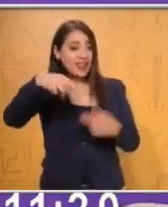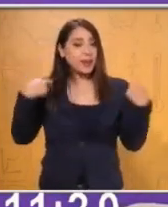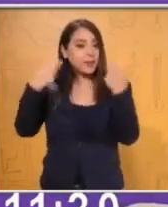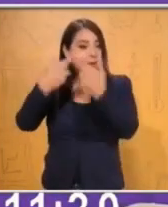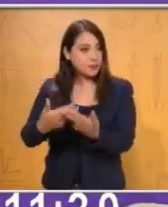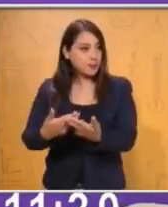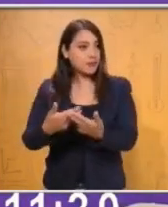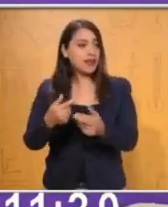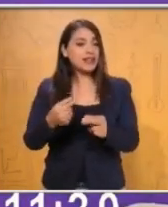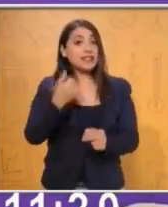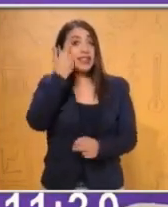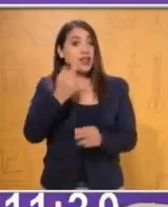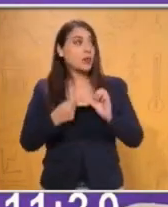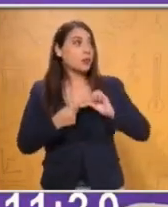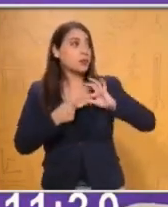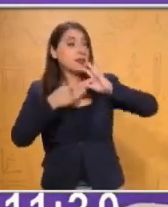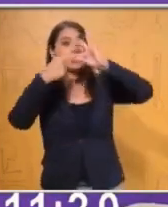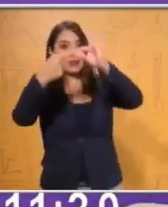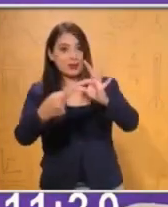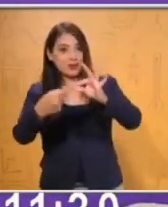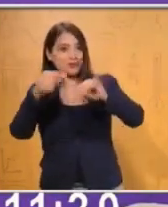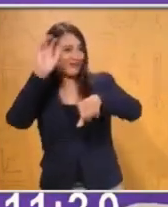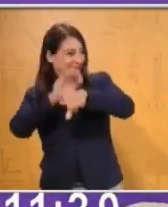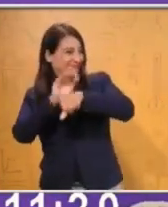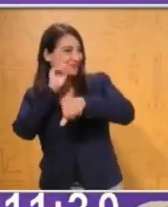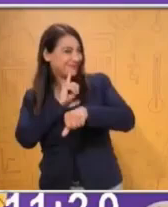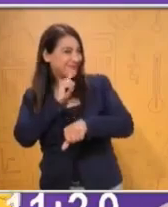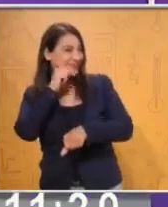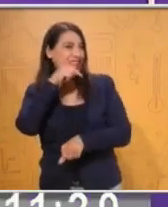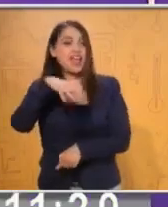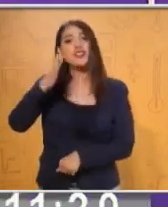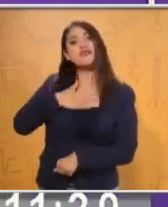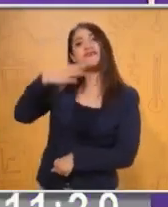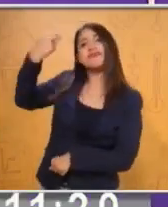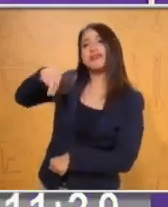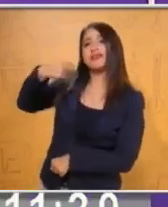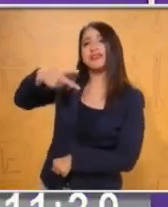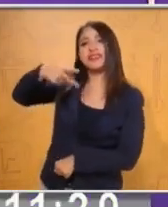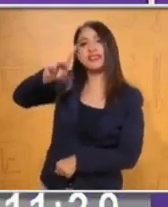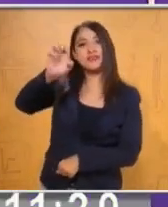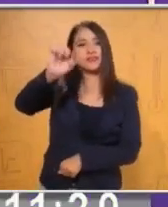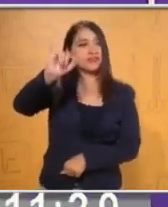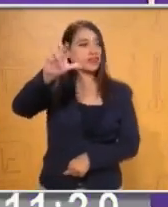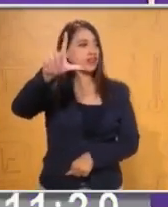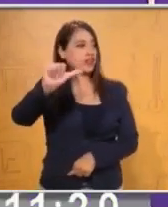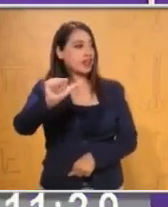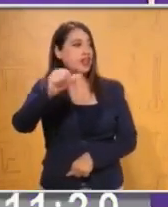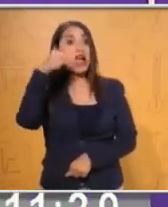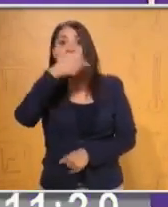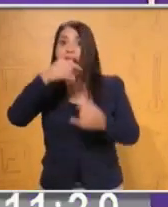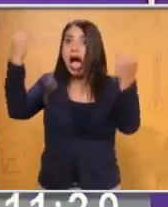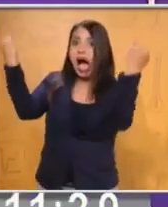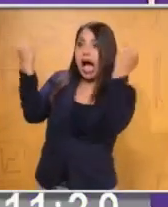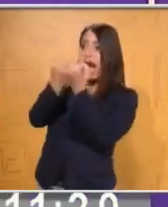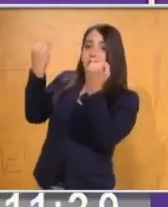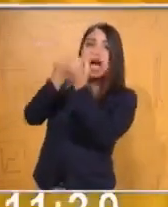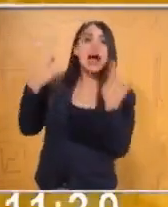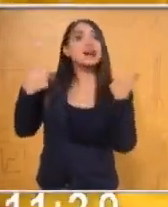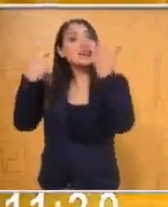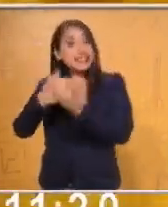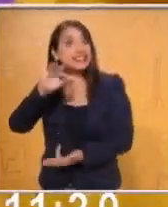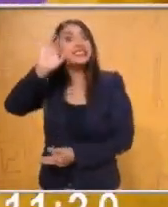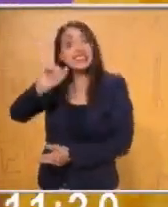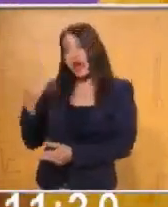a una amiguita. ¿Cómo te llamas amiguita? Me llamo Keyla. Oh, te llamas igual que la maestra. Ay, se ha puesto